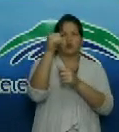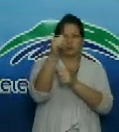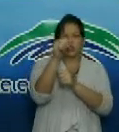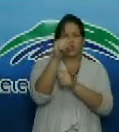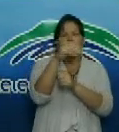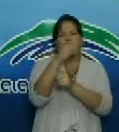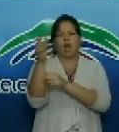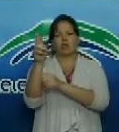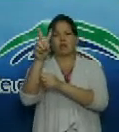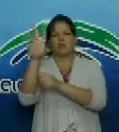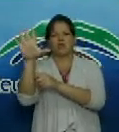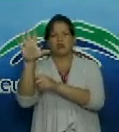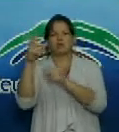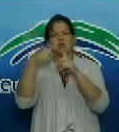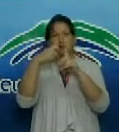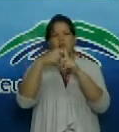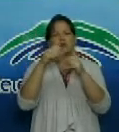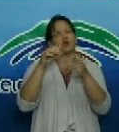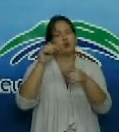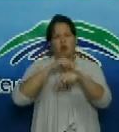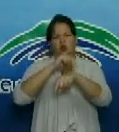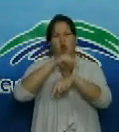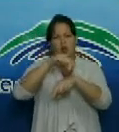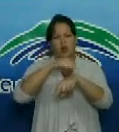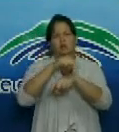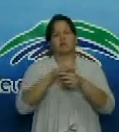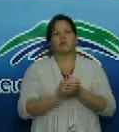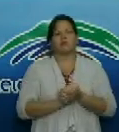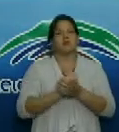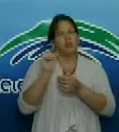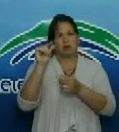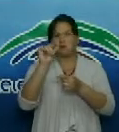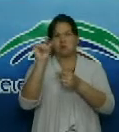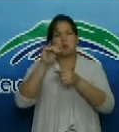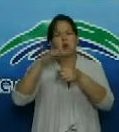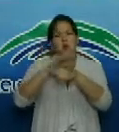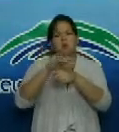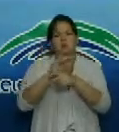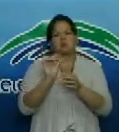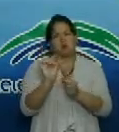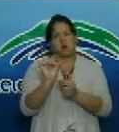25 kilómetros por hora habrá poco liaje en todo nuestro litoral